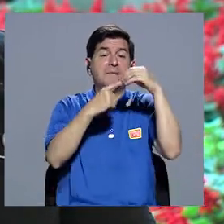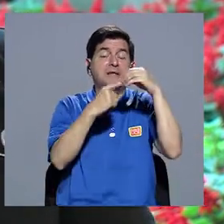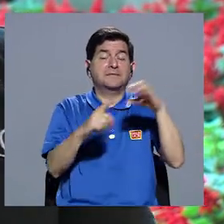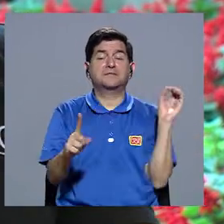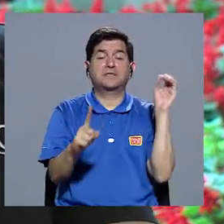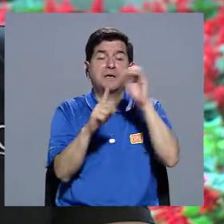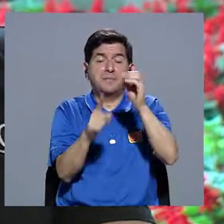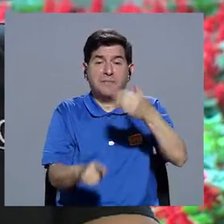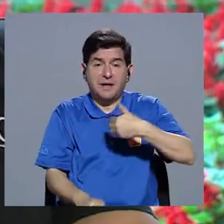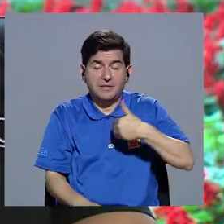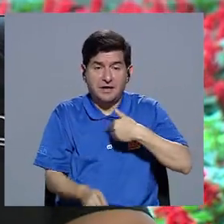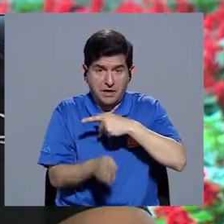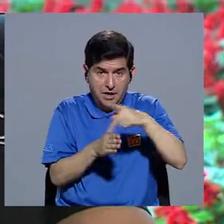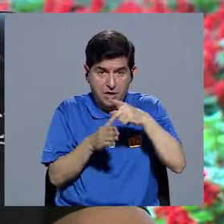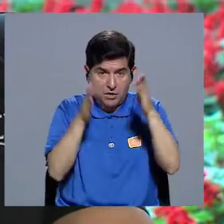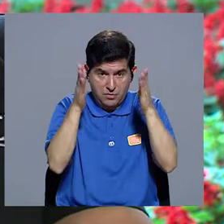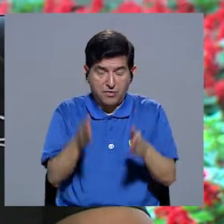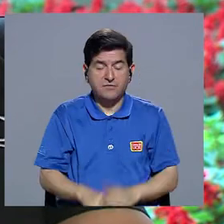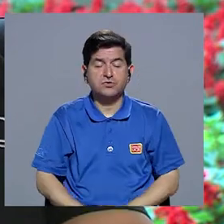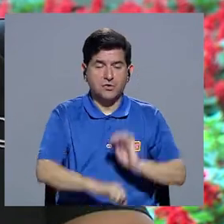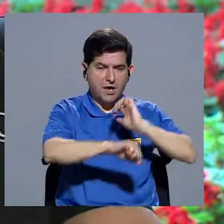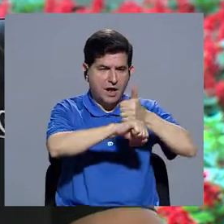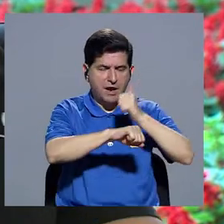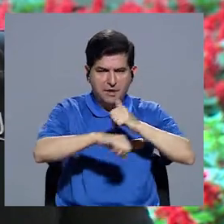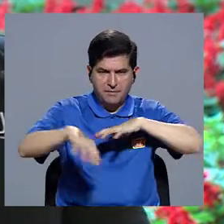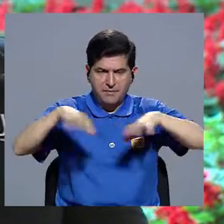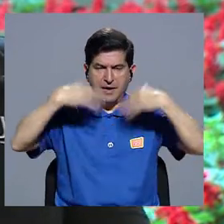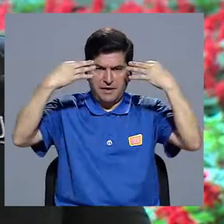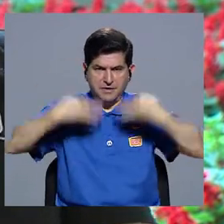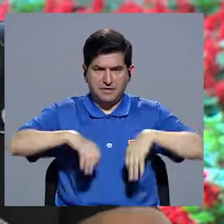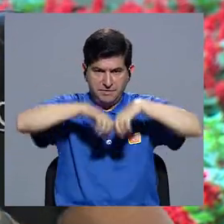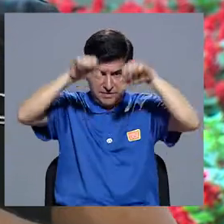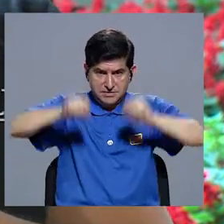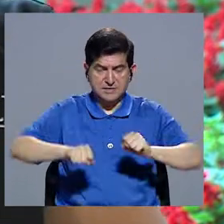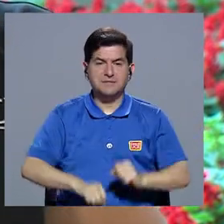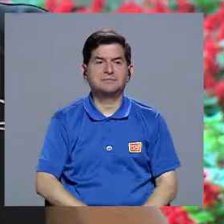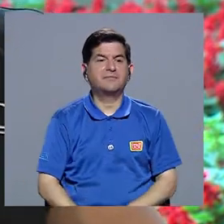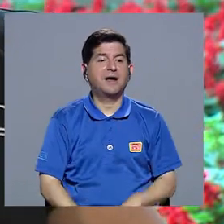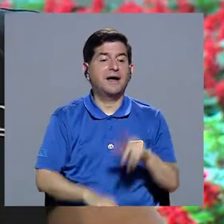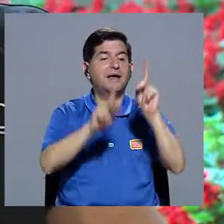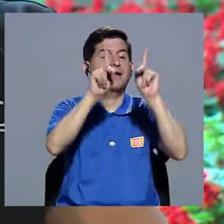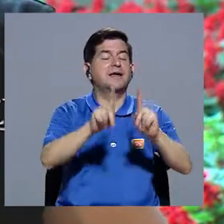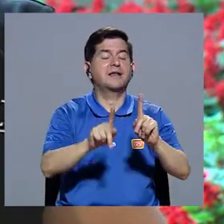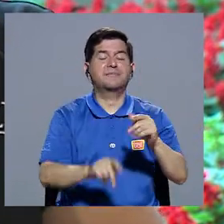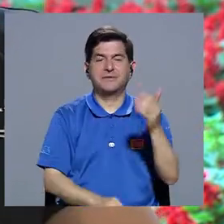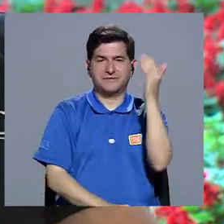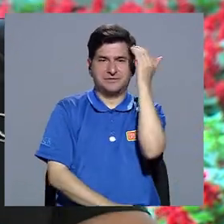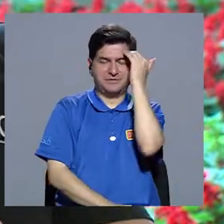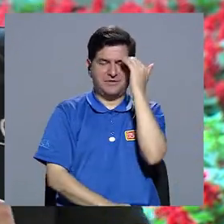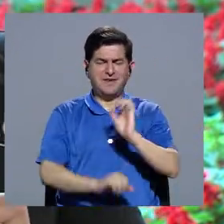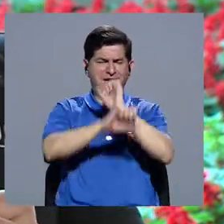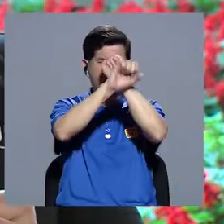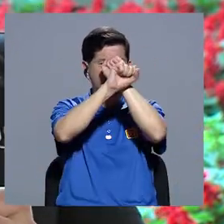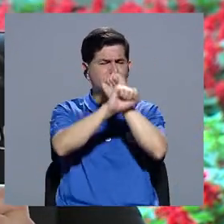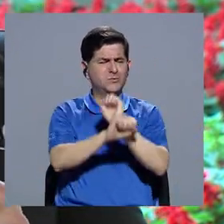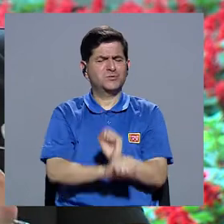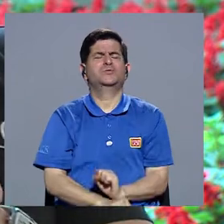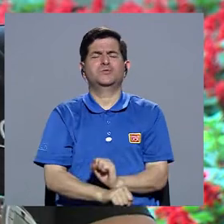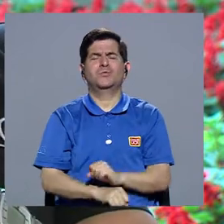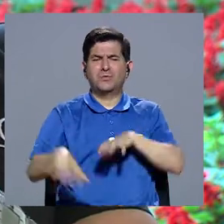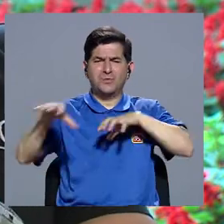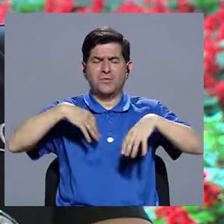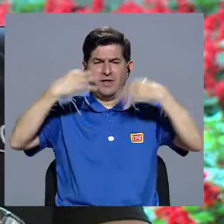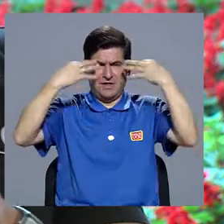objetivos nuestros como profesionales, prescriptores de ejercicio es llegar a lograr o crear en la persona el hábito de hacer ejercicio